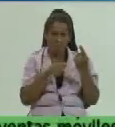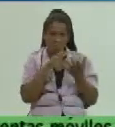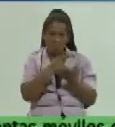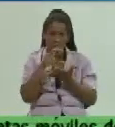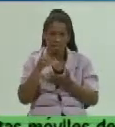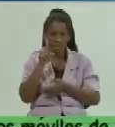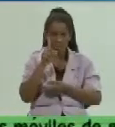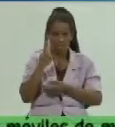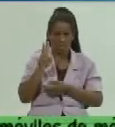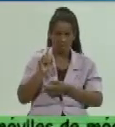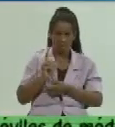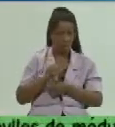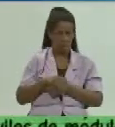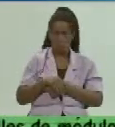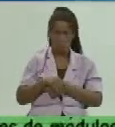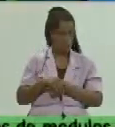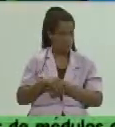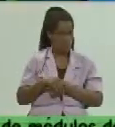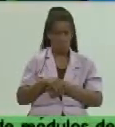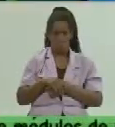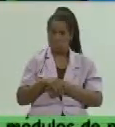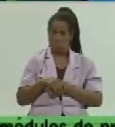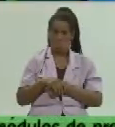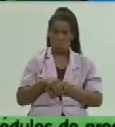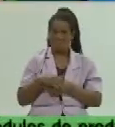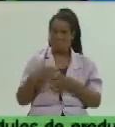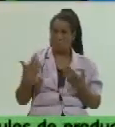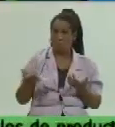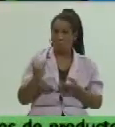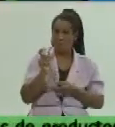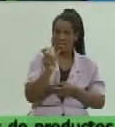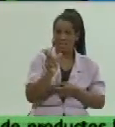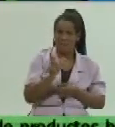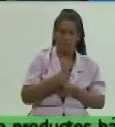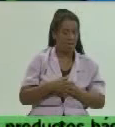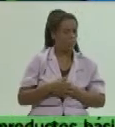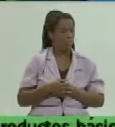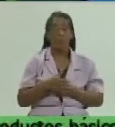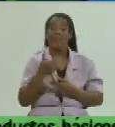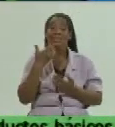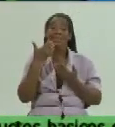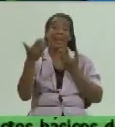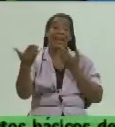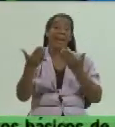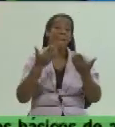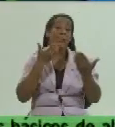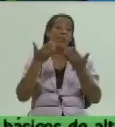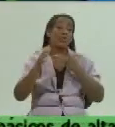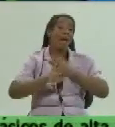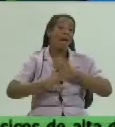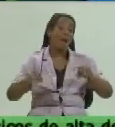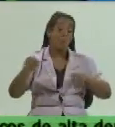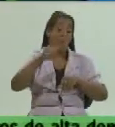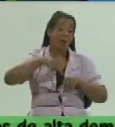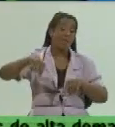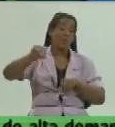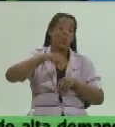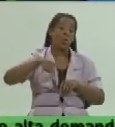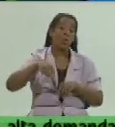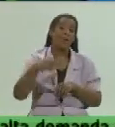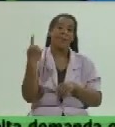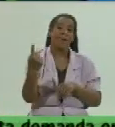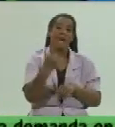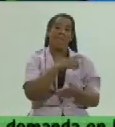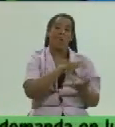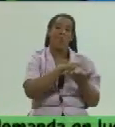todavía no no a ver nosotros a partir de cuando es la fecha nosotros a partir de los intercambios que realizamos con ellos en cada uno de los lugares